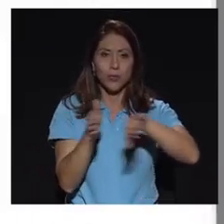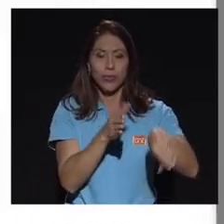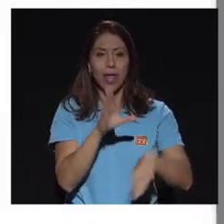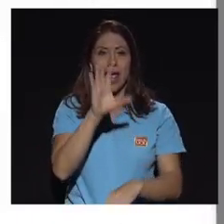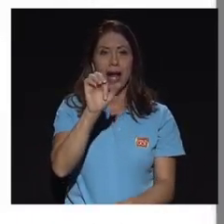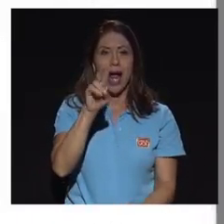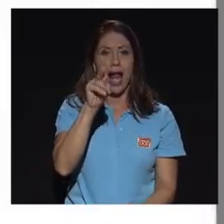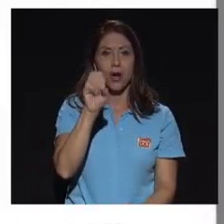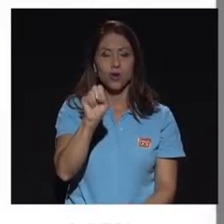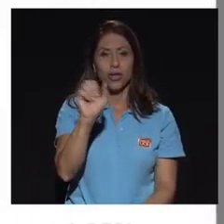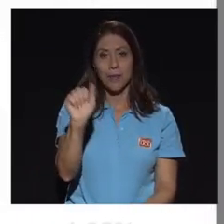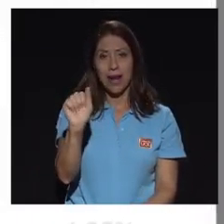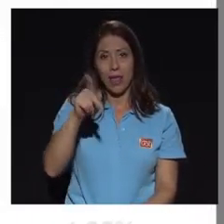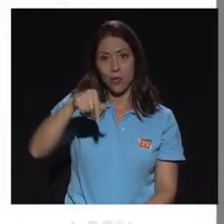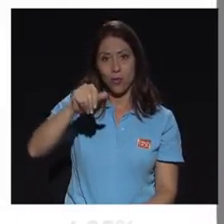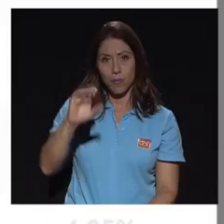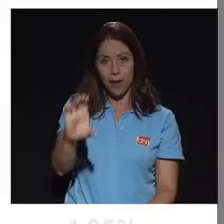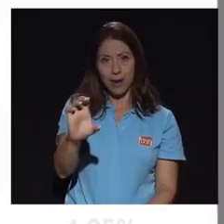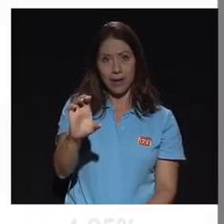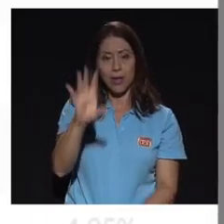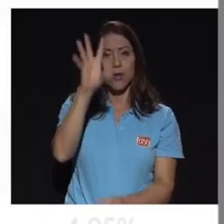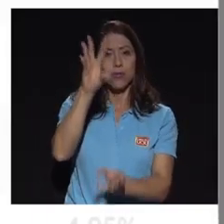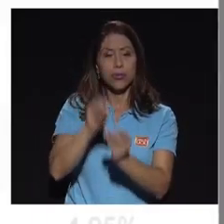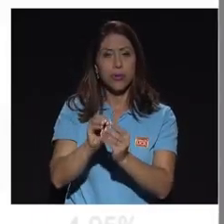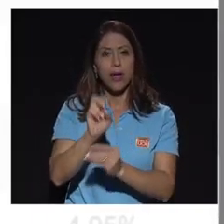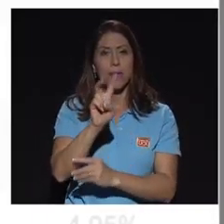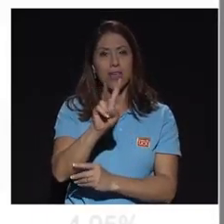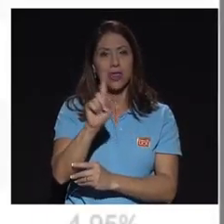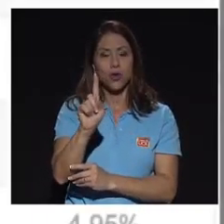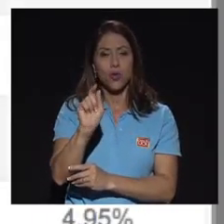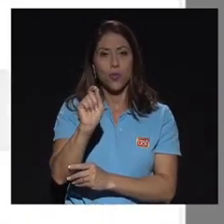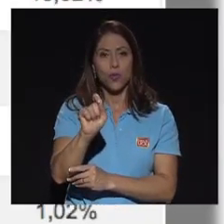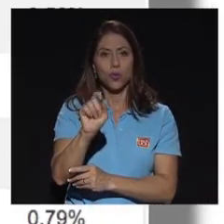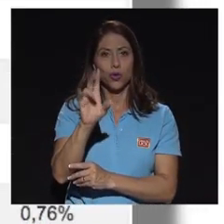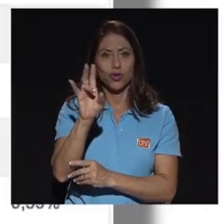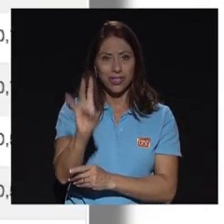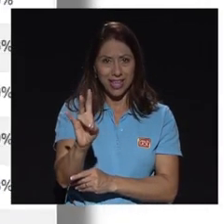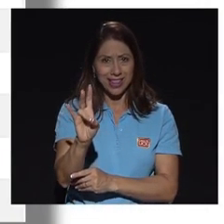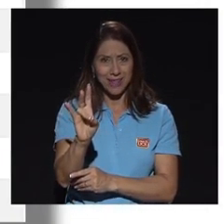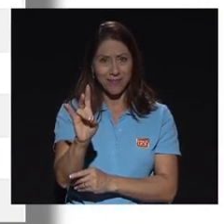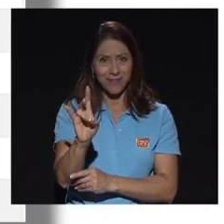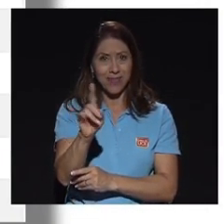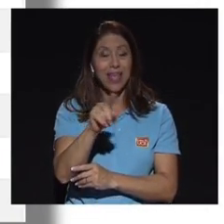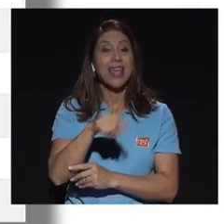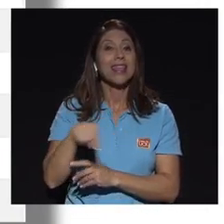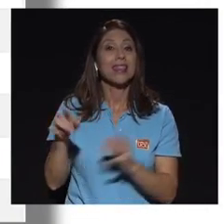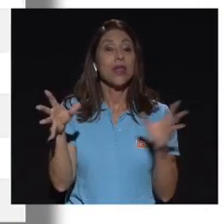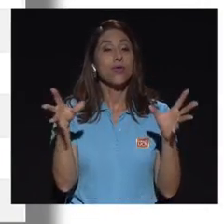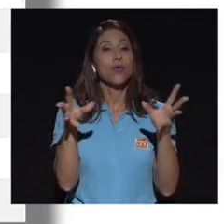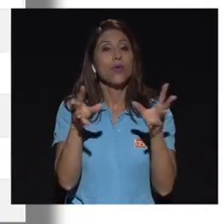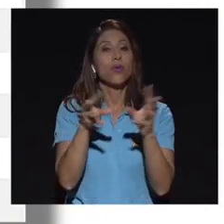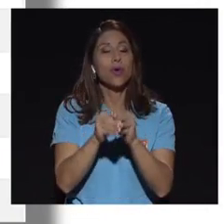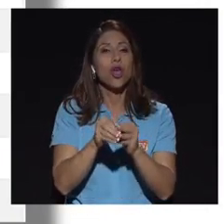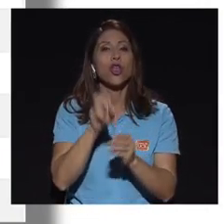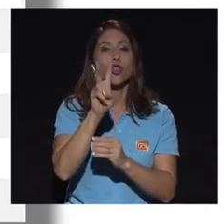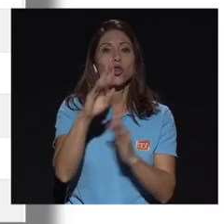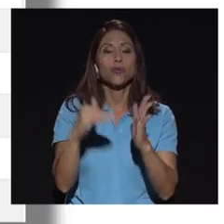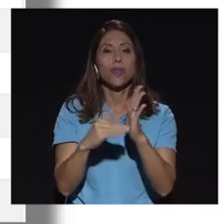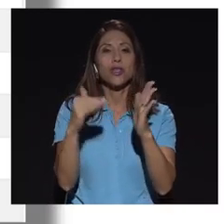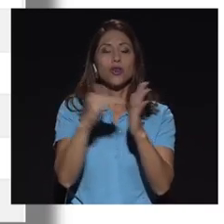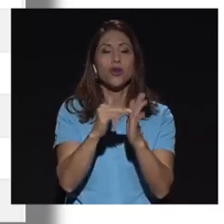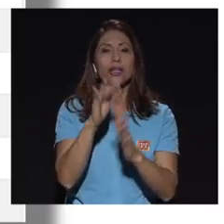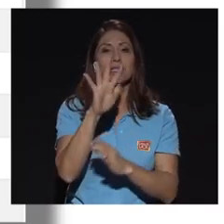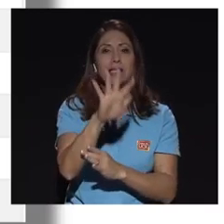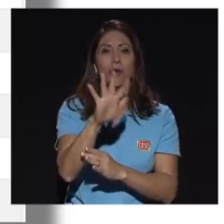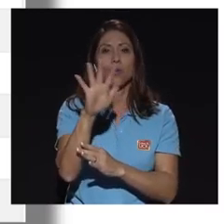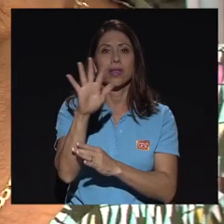Ciudadana obtuvo un 21.7% de los 2.054.700 votos